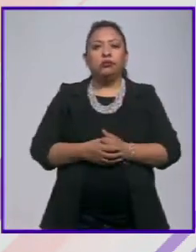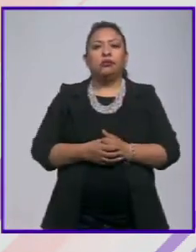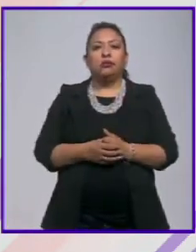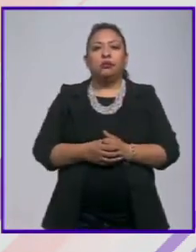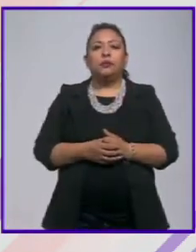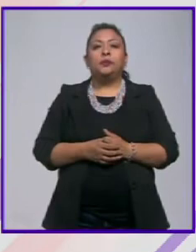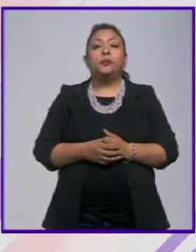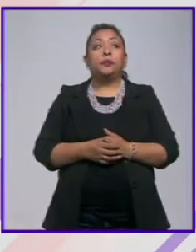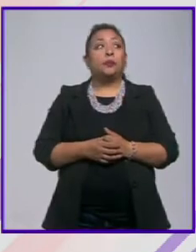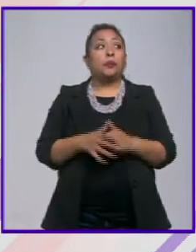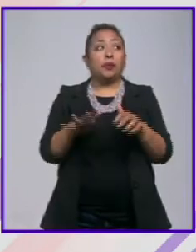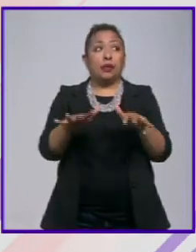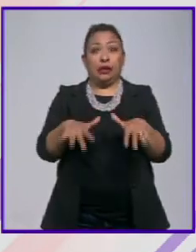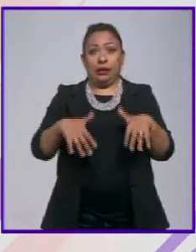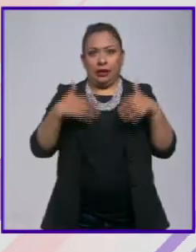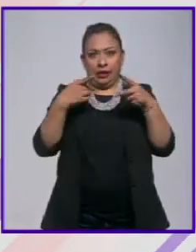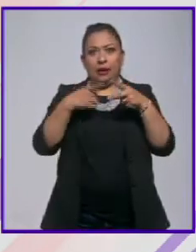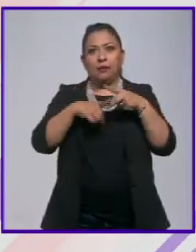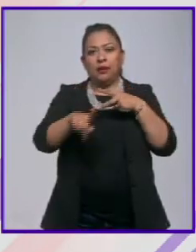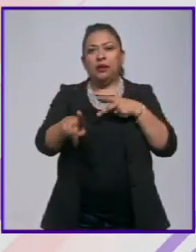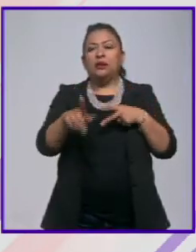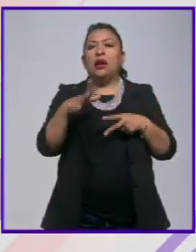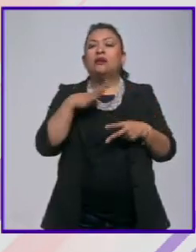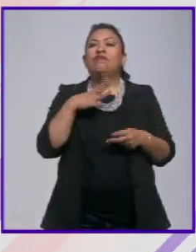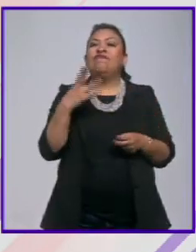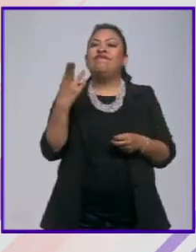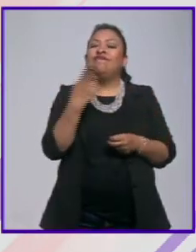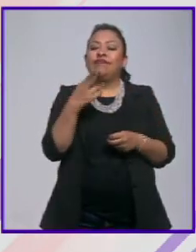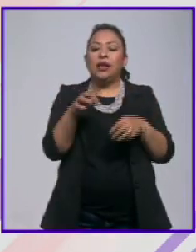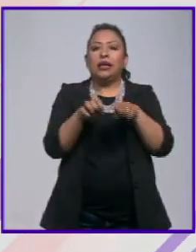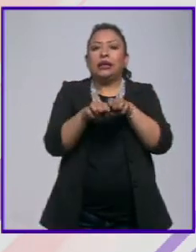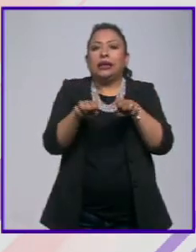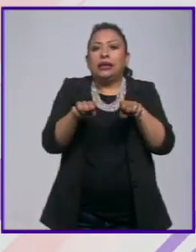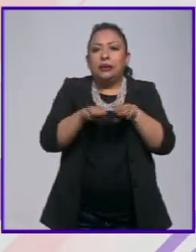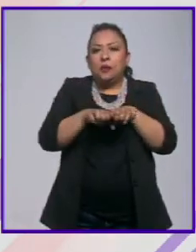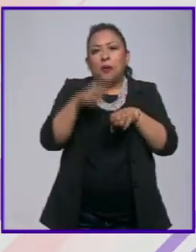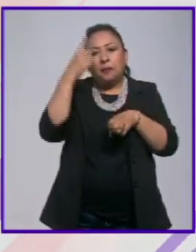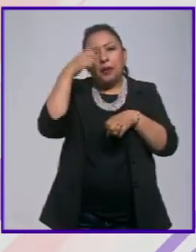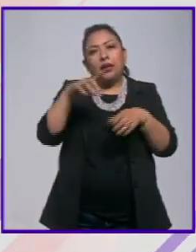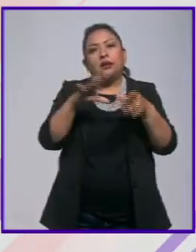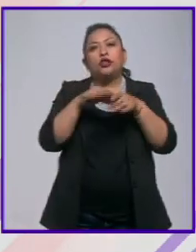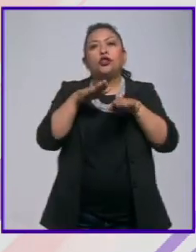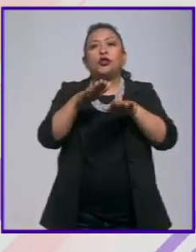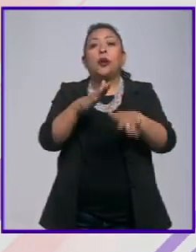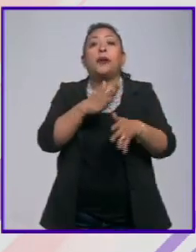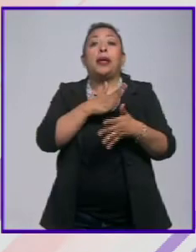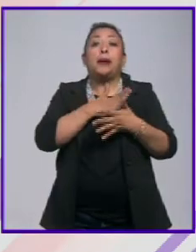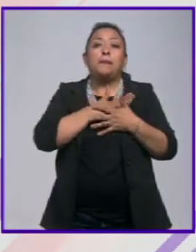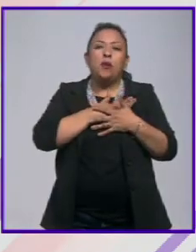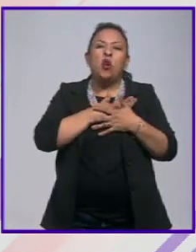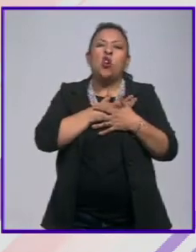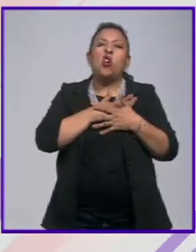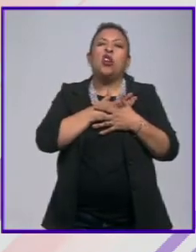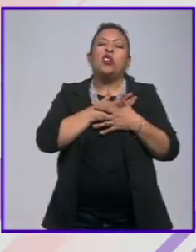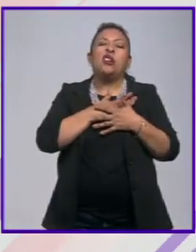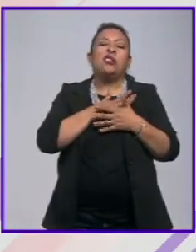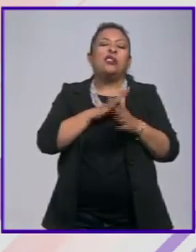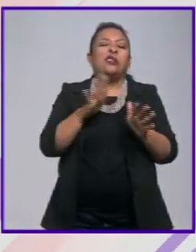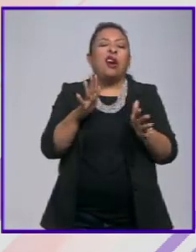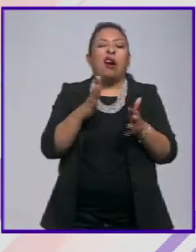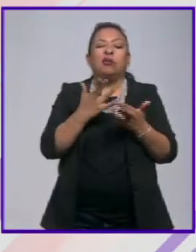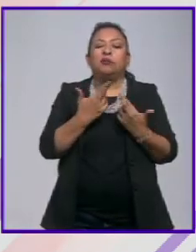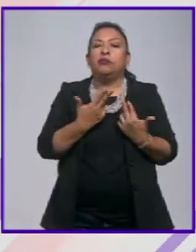el espectáculo nace por la necesidad de un equipo de hablar acerca del amor y del desamor sin